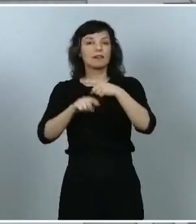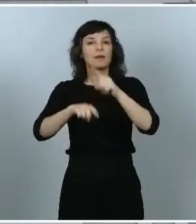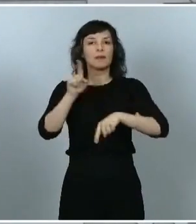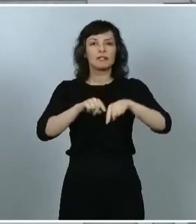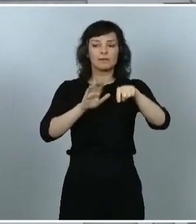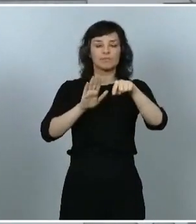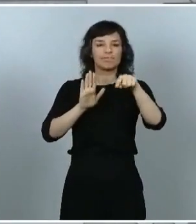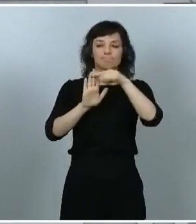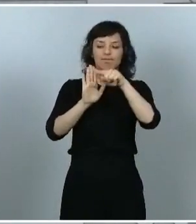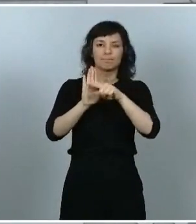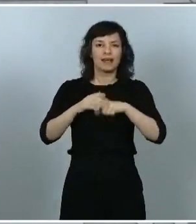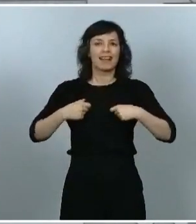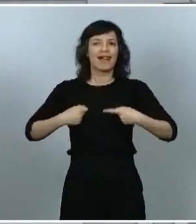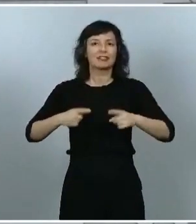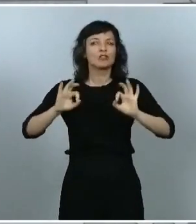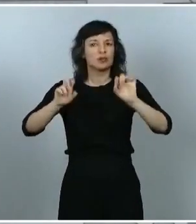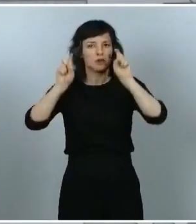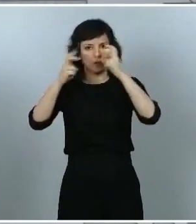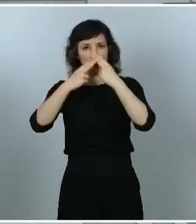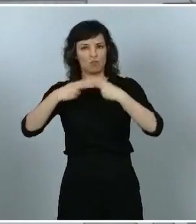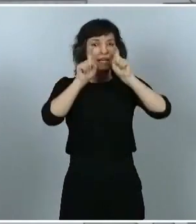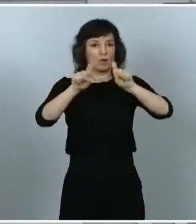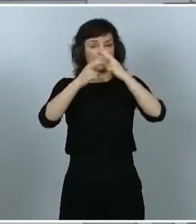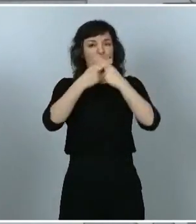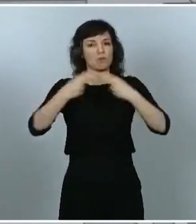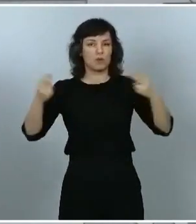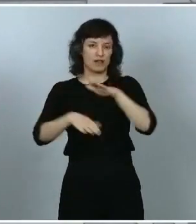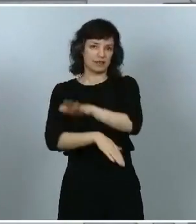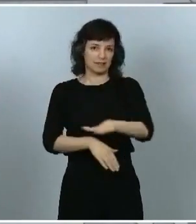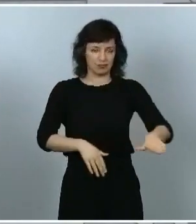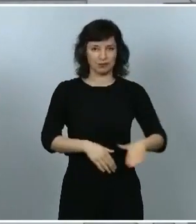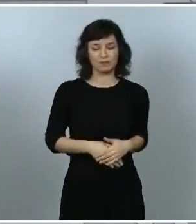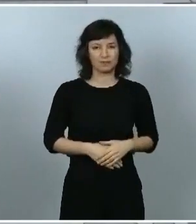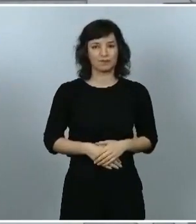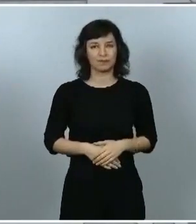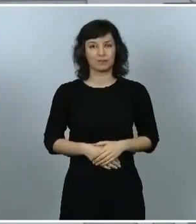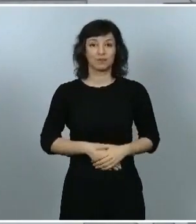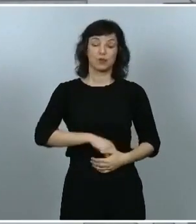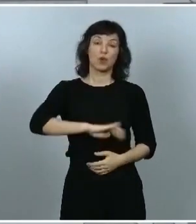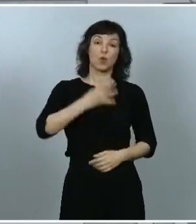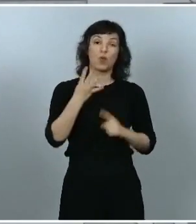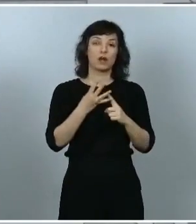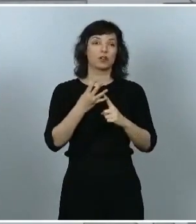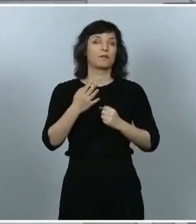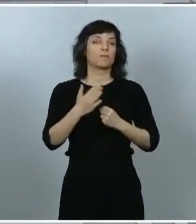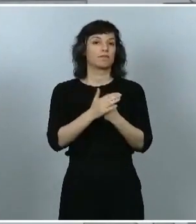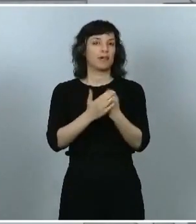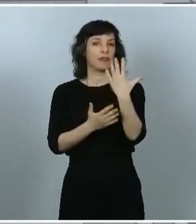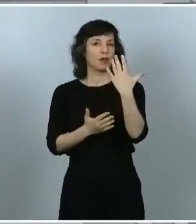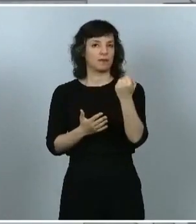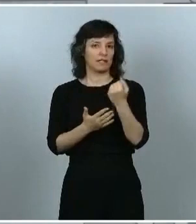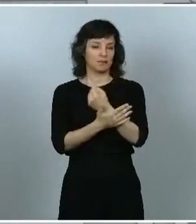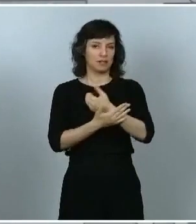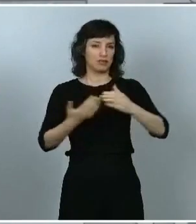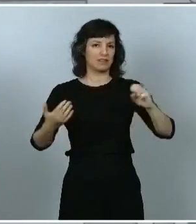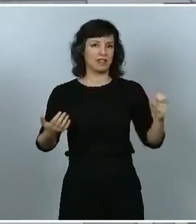gasto en educación pública a pagar en septiembre. El tramo cuarto de hasta 5.000 millones de euros se repartirá entre las